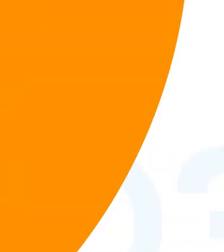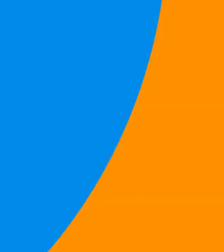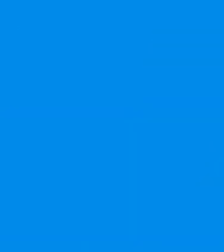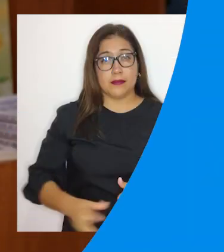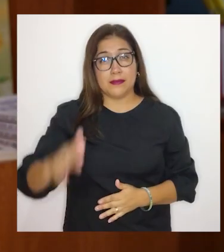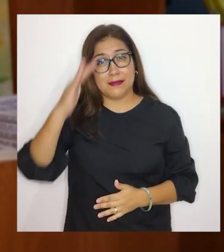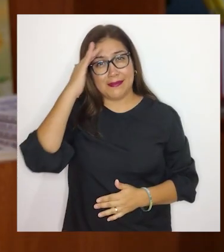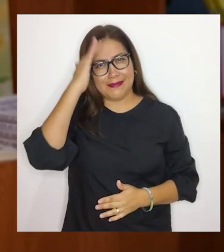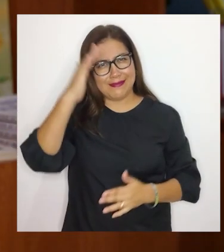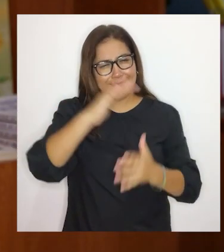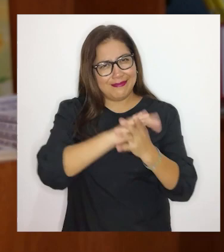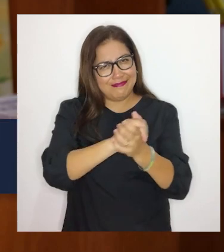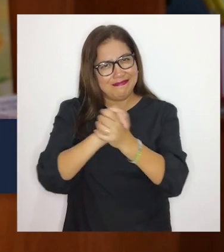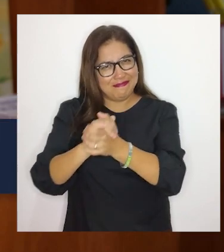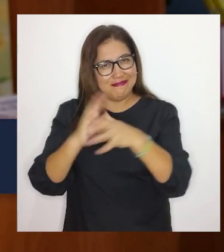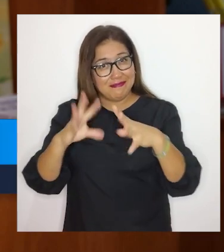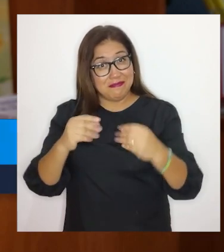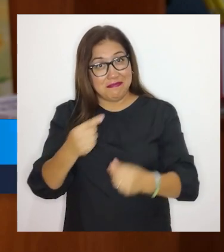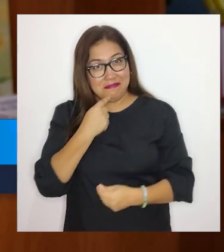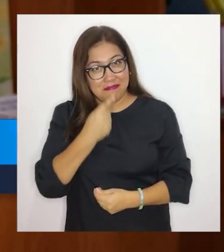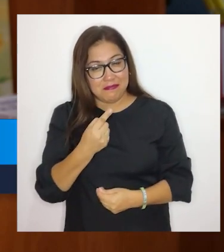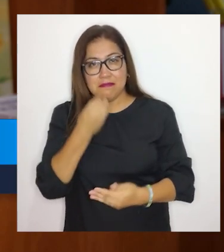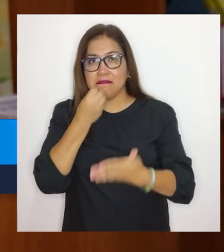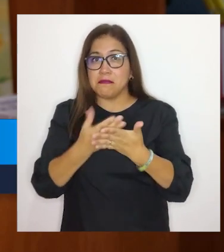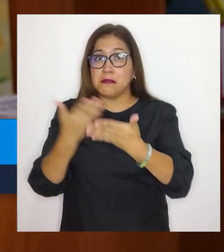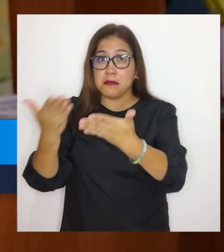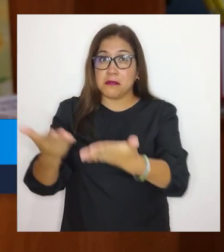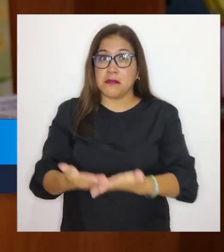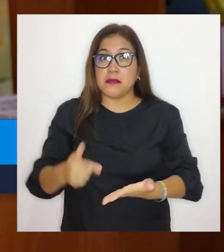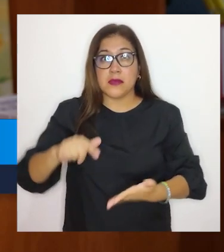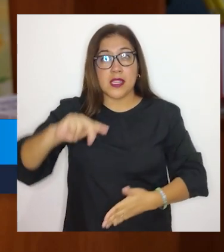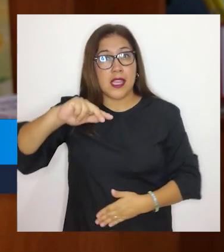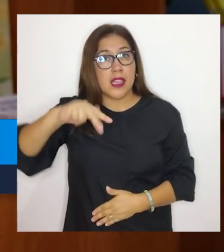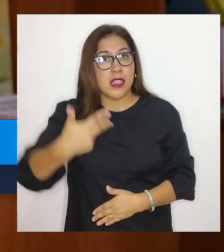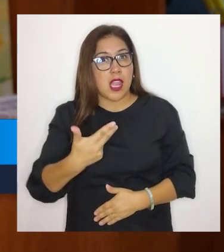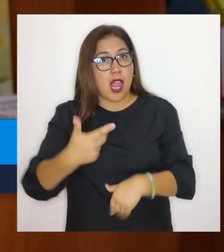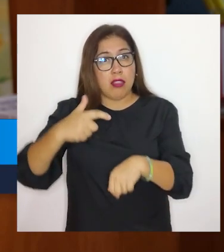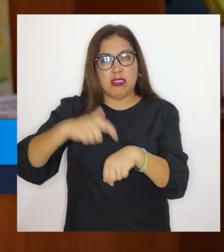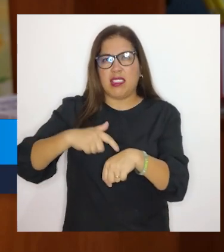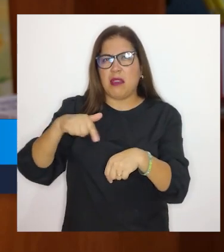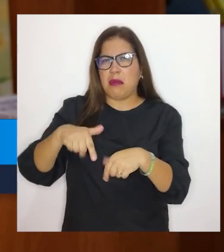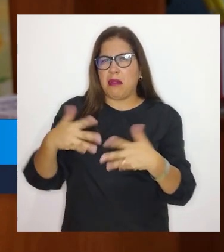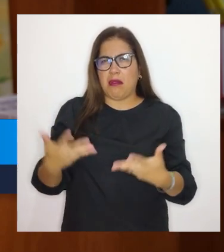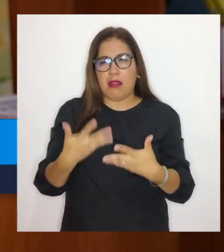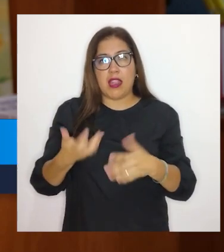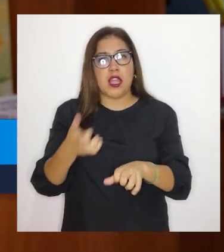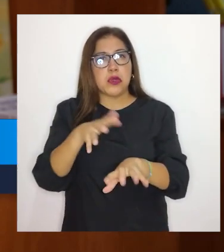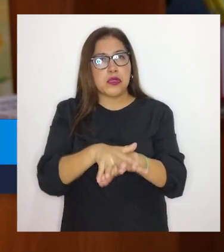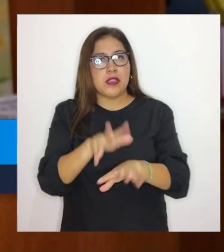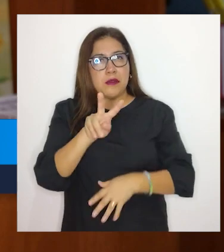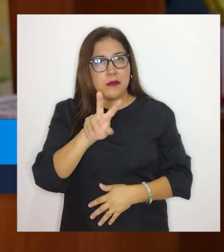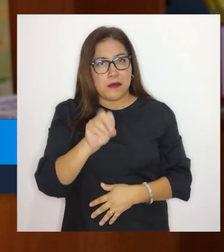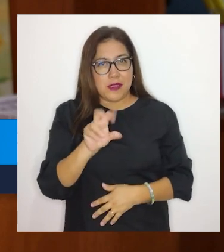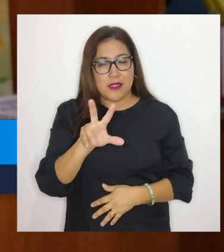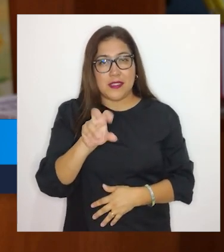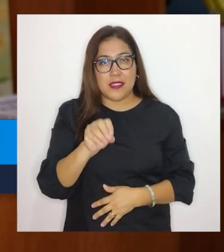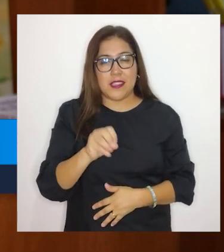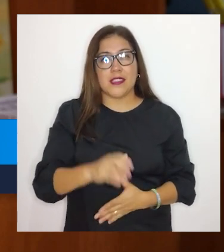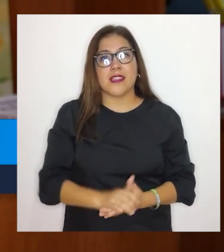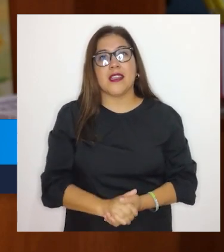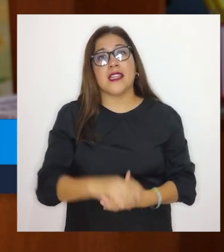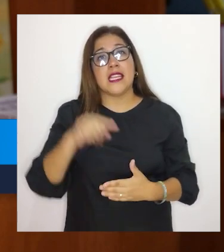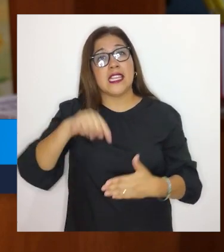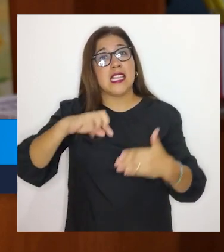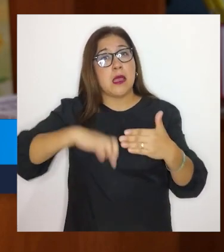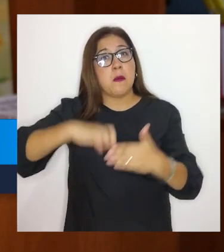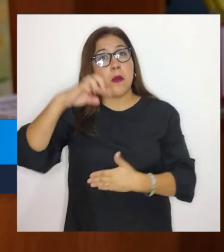¿Qué tal, amigas y amigos? ¿Cómo están? Bienvenidos a esta tercera temporada de Inclusión 2030,